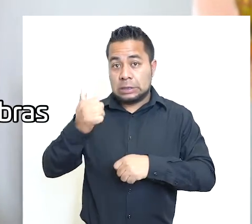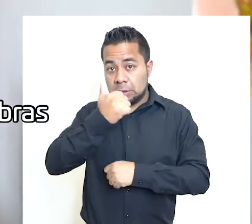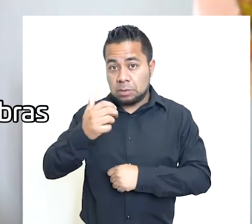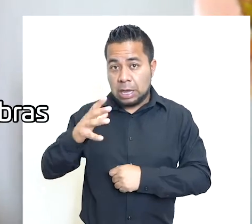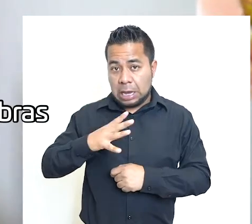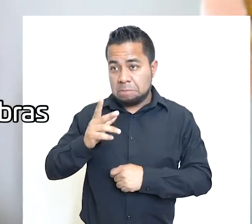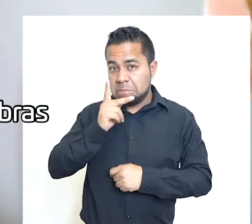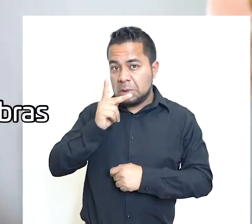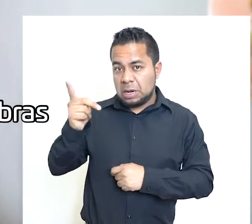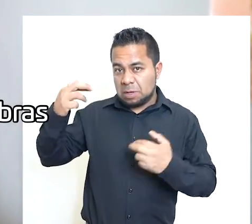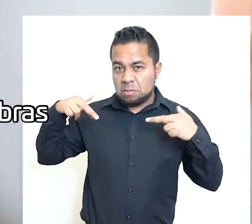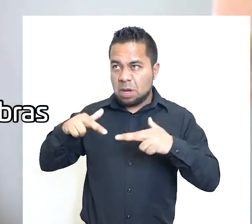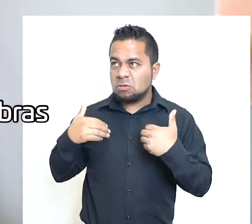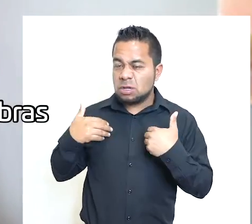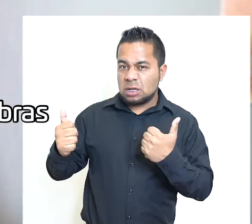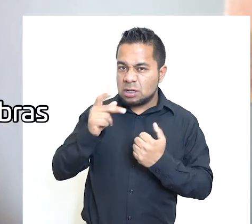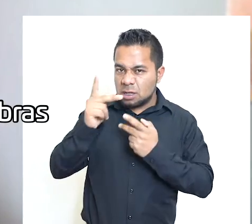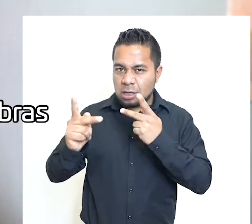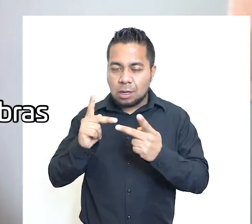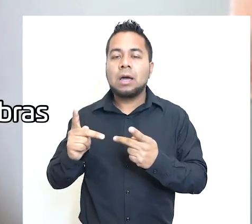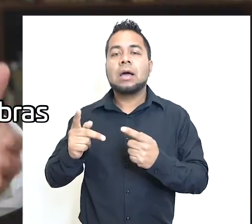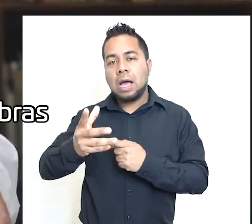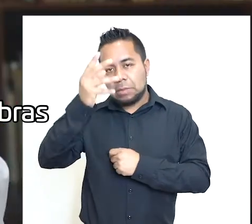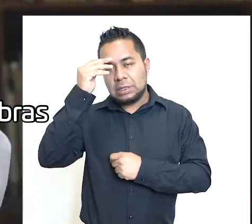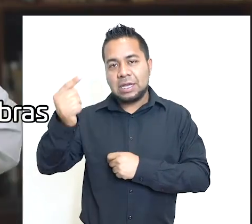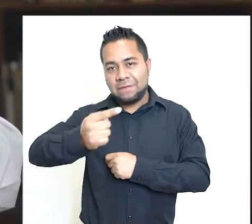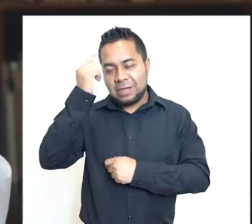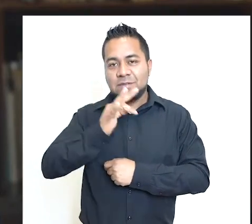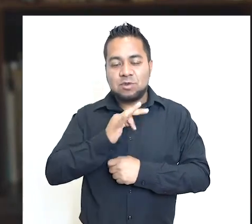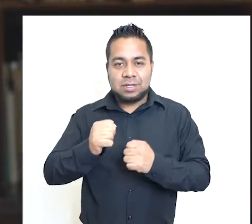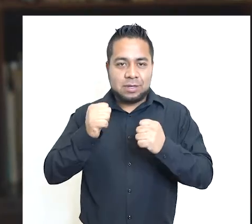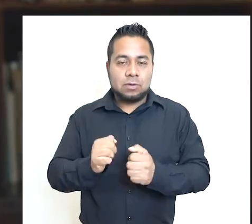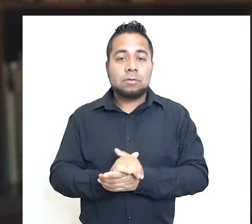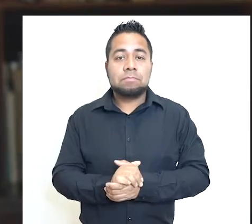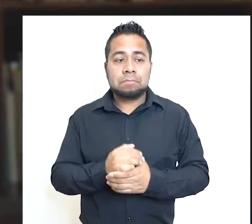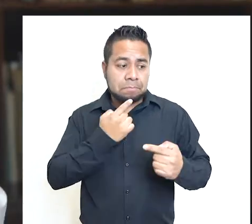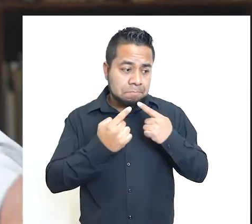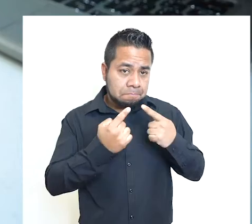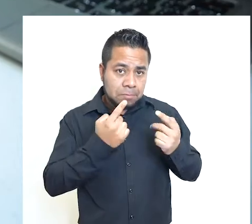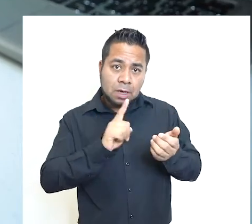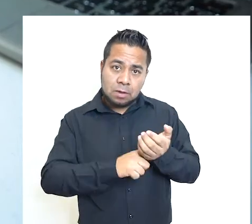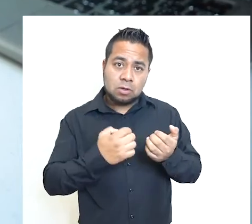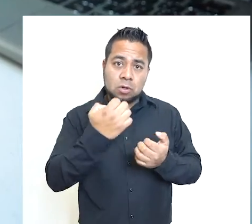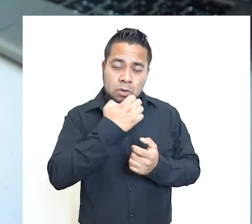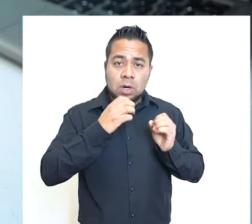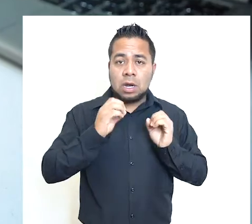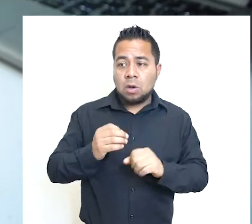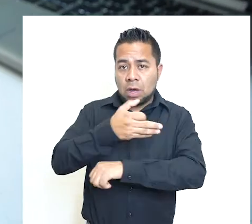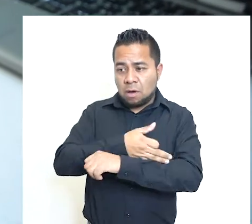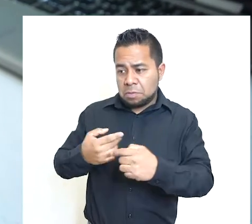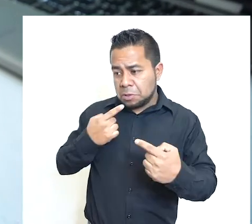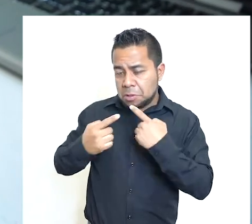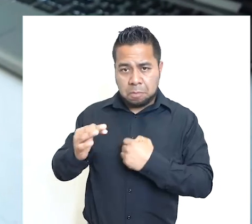si los estudiantes entienden las palabras que usan sus profesores, el aprendizaje es más rápido y sólido. Conversemos con ellos en la